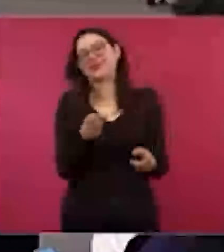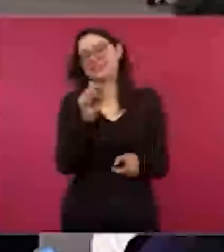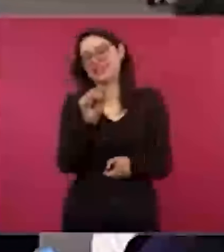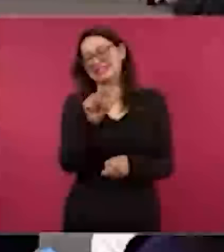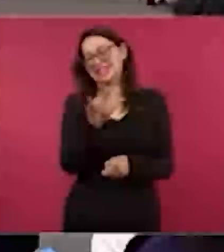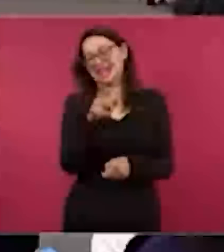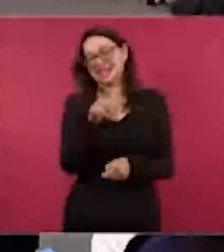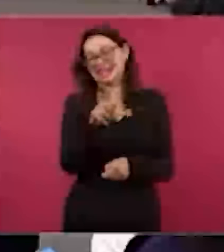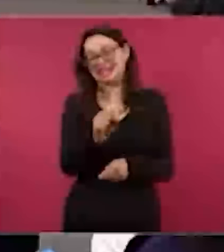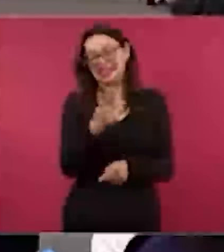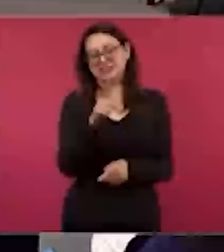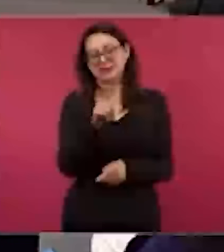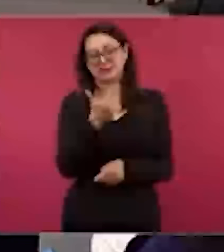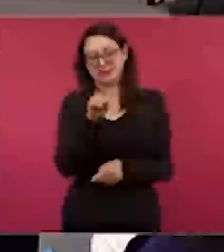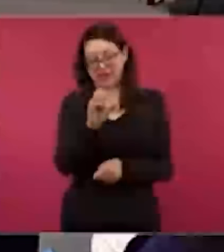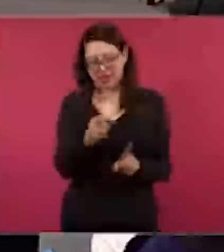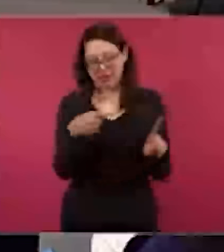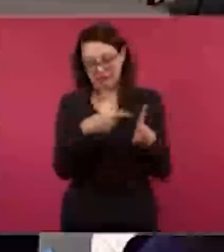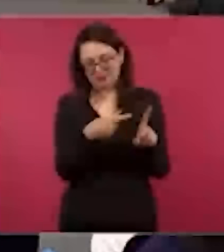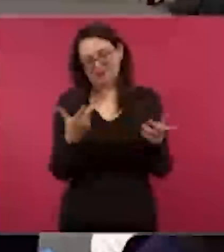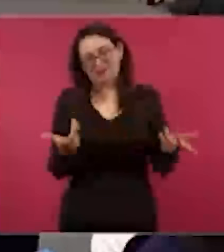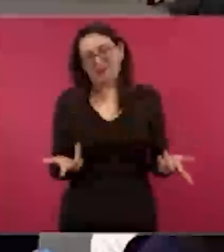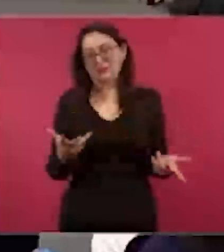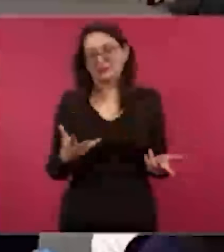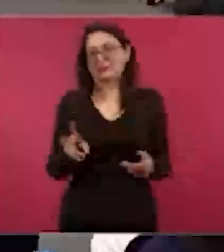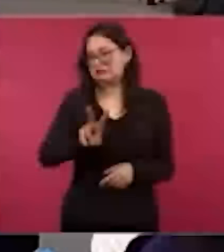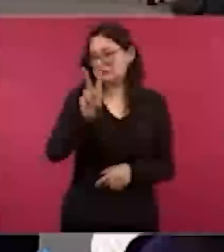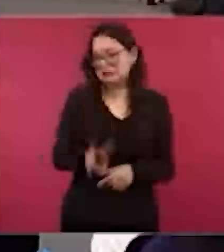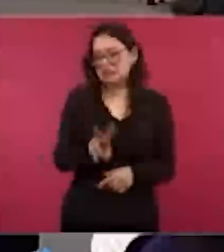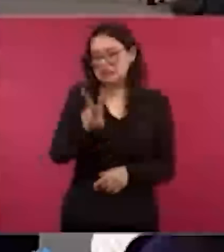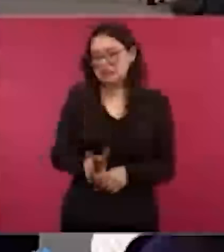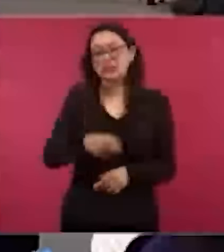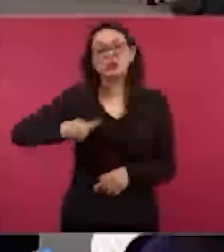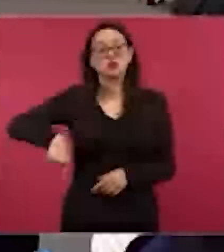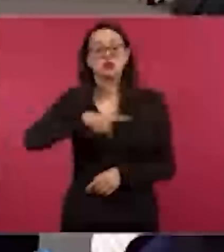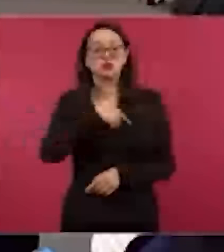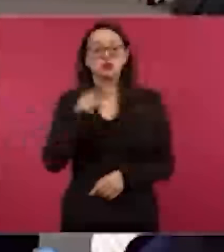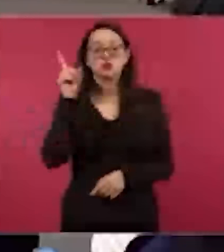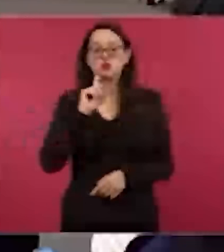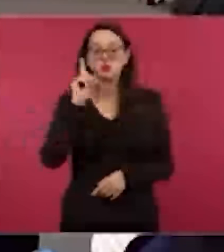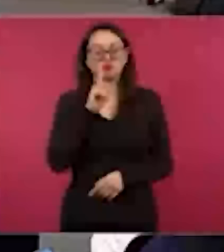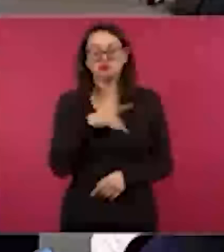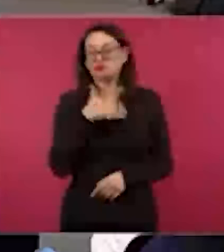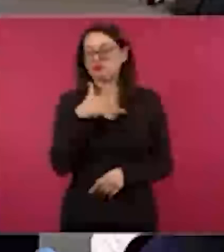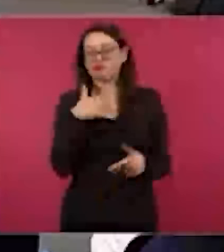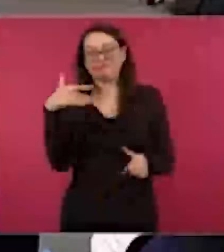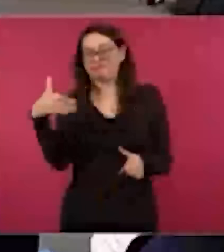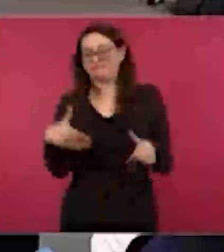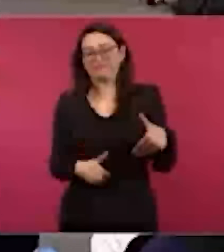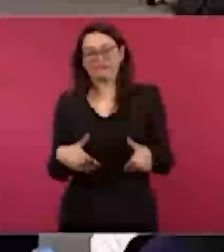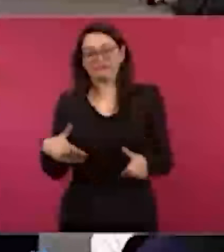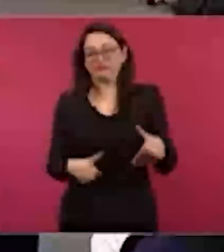mi compañero Hans, yo quiero decirle que las mujeres nos encontramos muy molestas porque ha